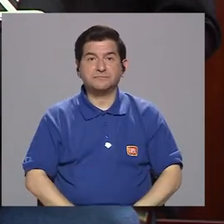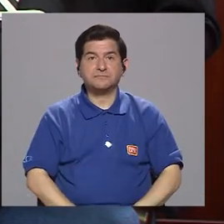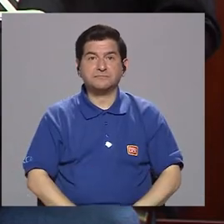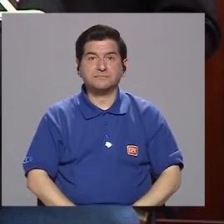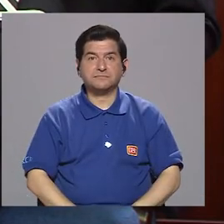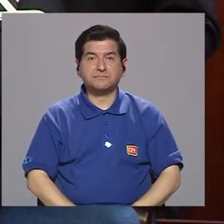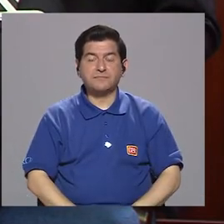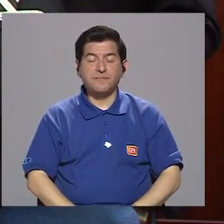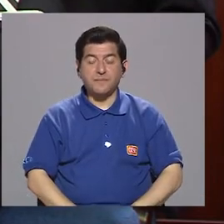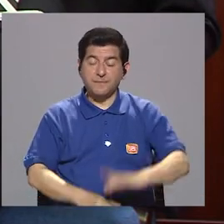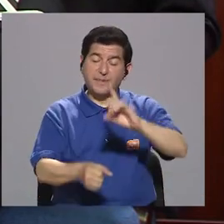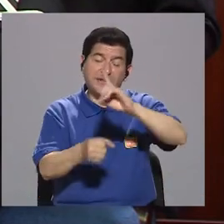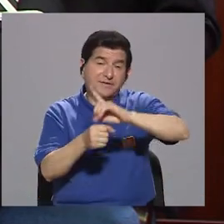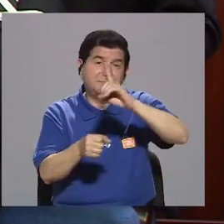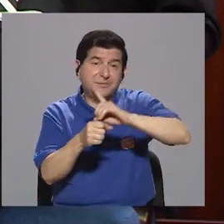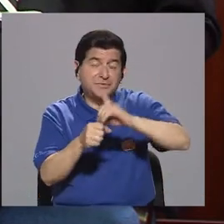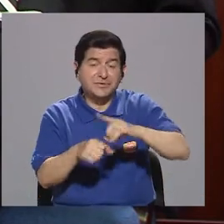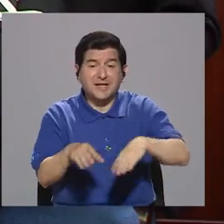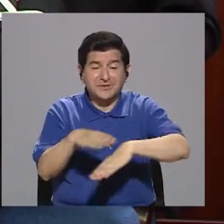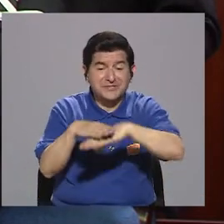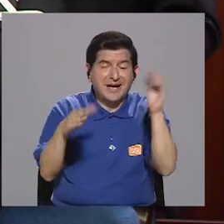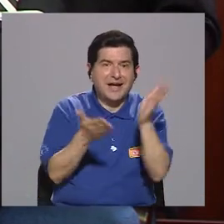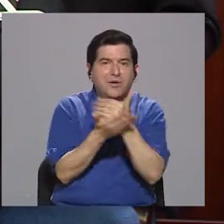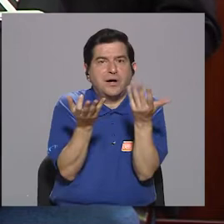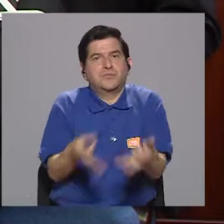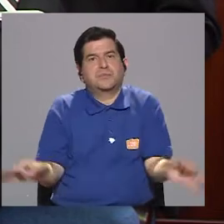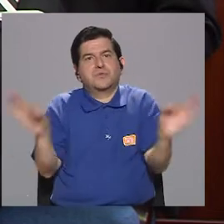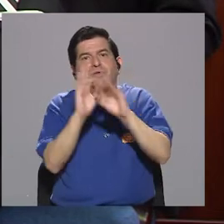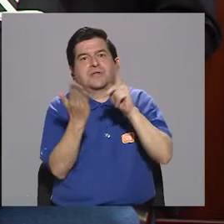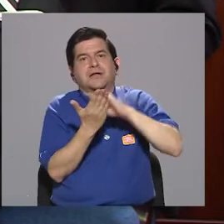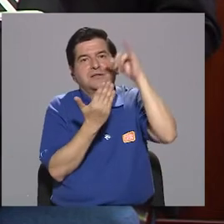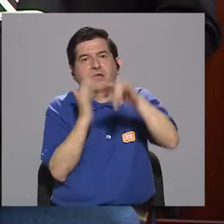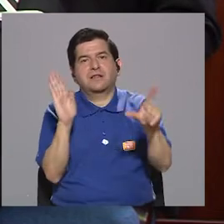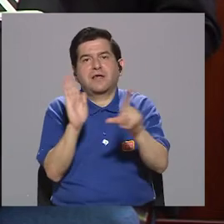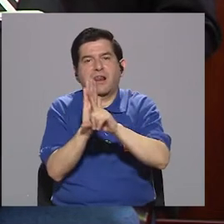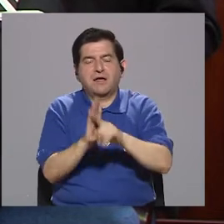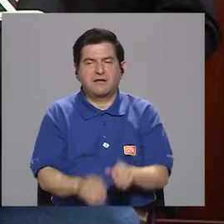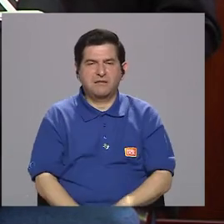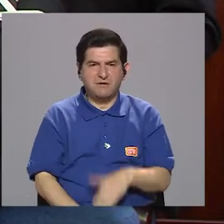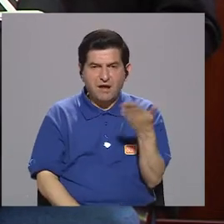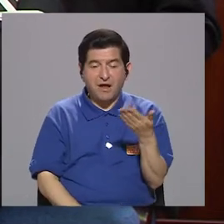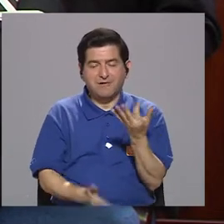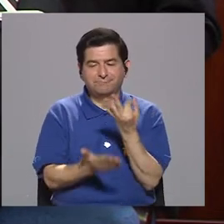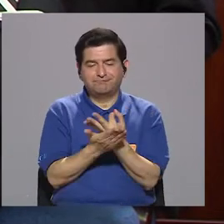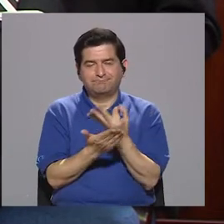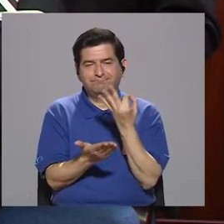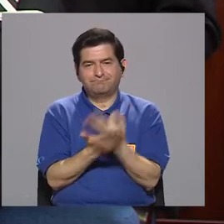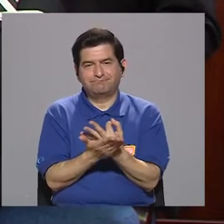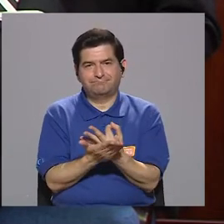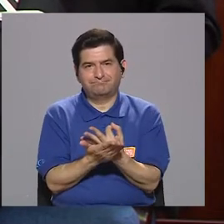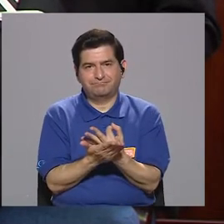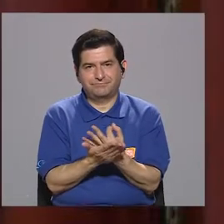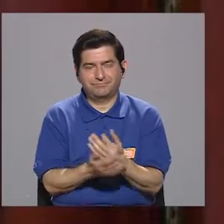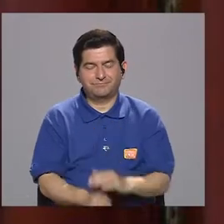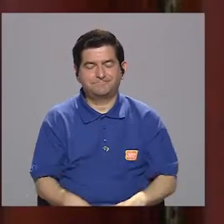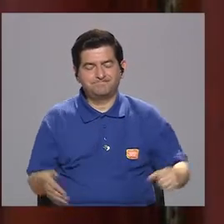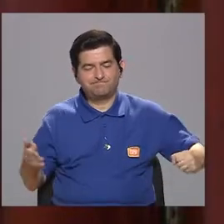los señores diputados excluyeron lo más importante del proyecto de ley, que era el financiamiento.